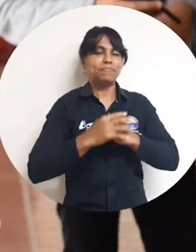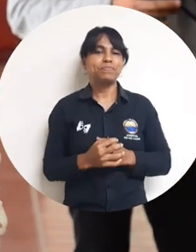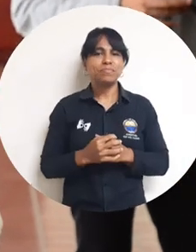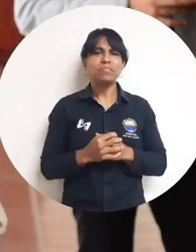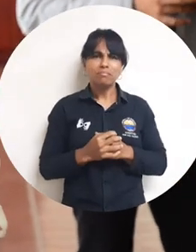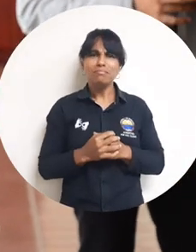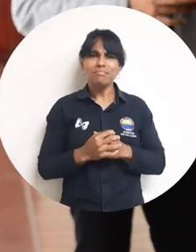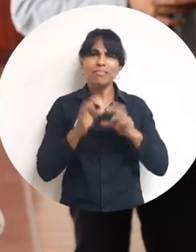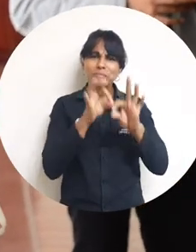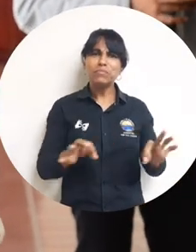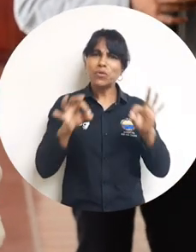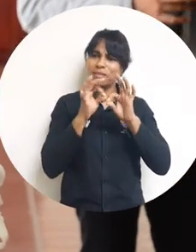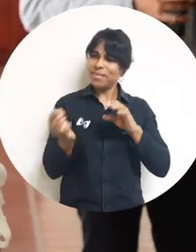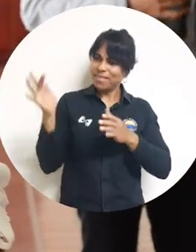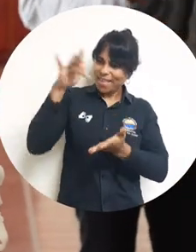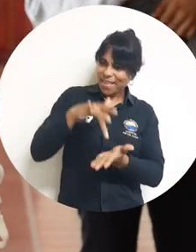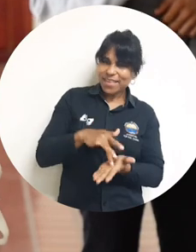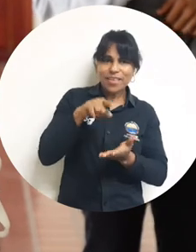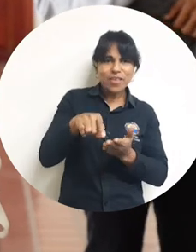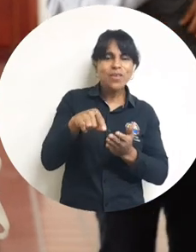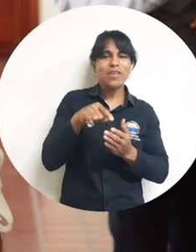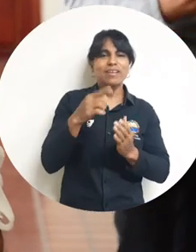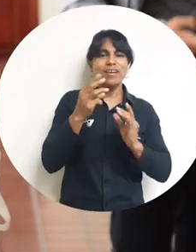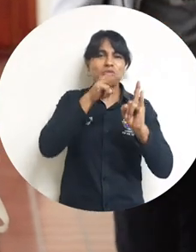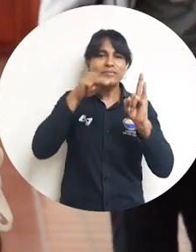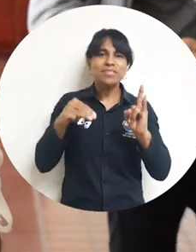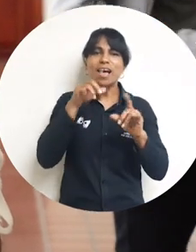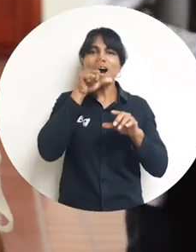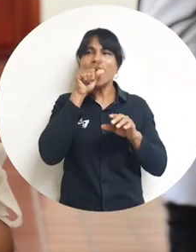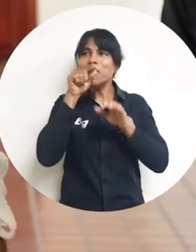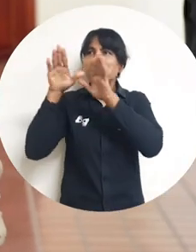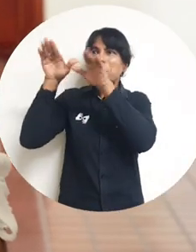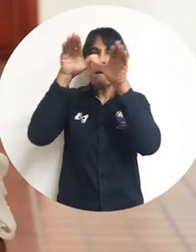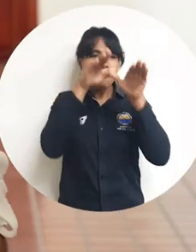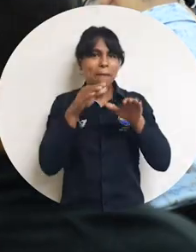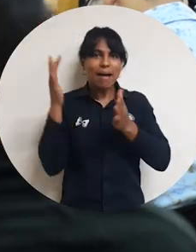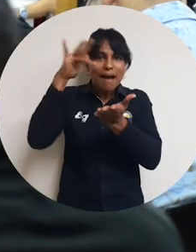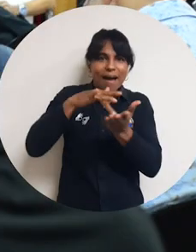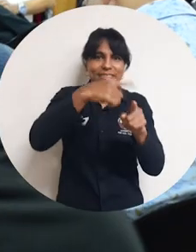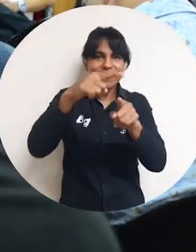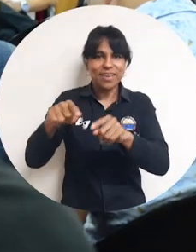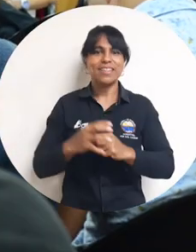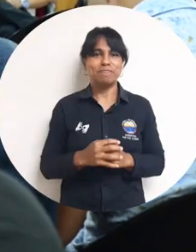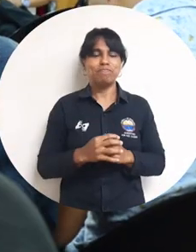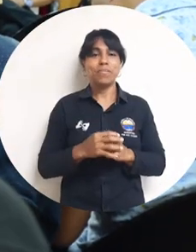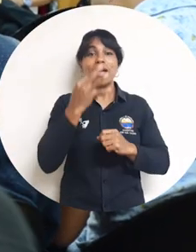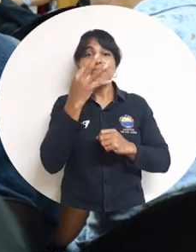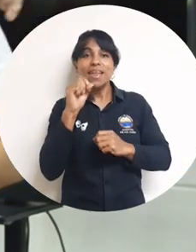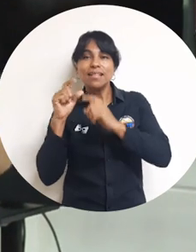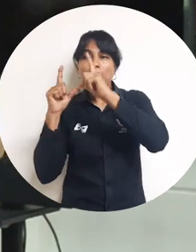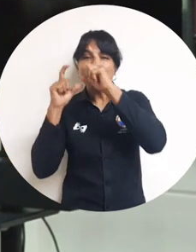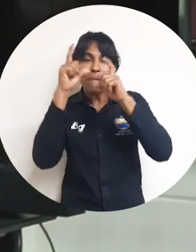interesantes cuáles son las especies que llegan especialmente a la universidad gracias a toda la estructura que tienen. A través de 30 piezas